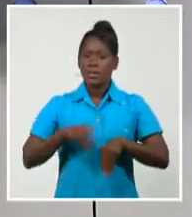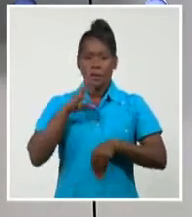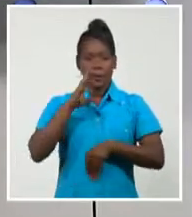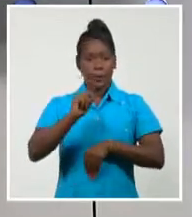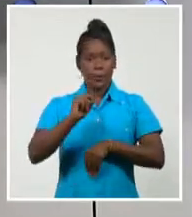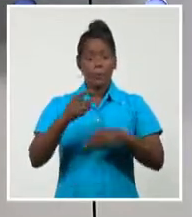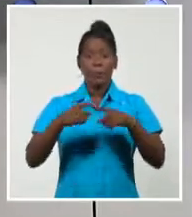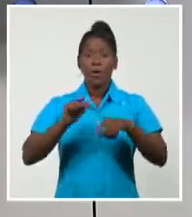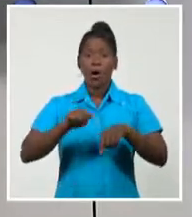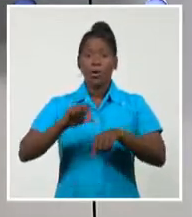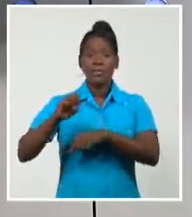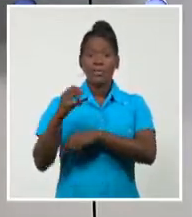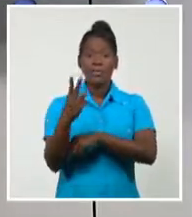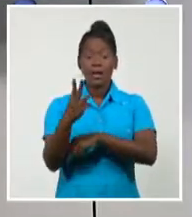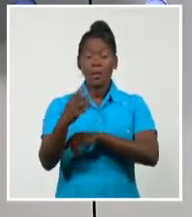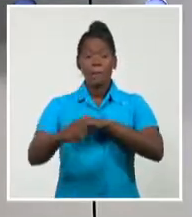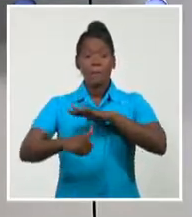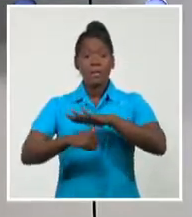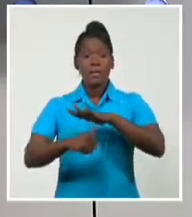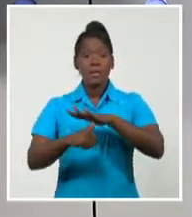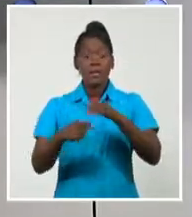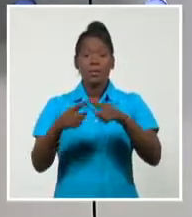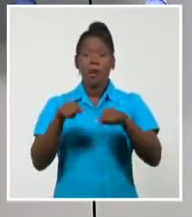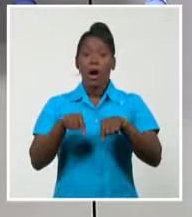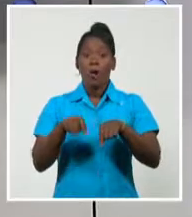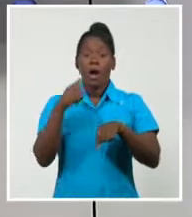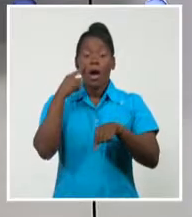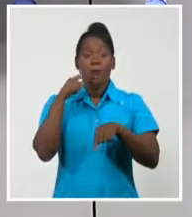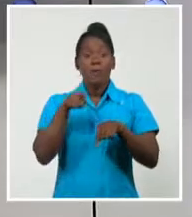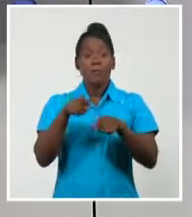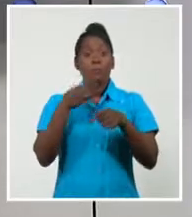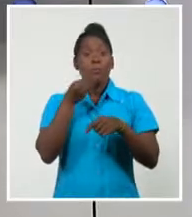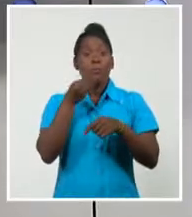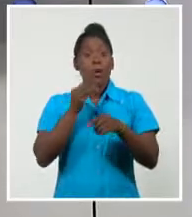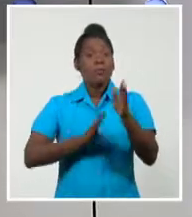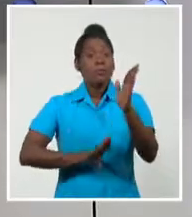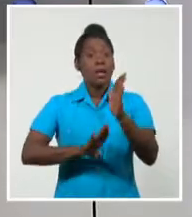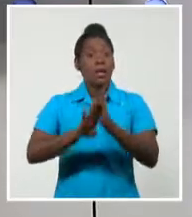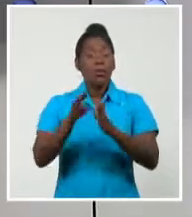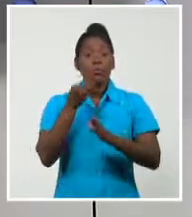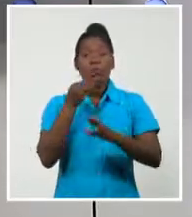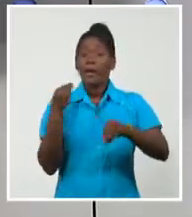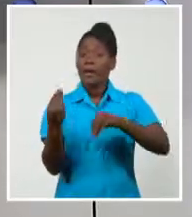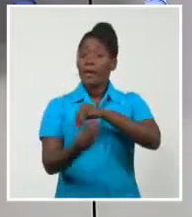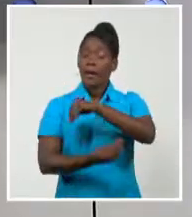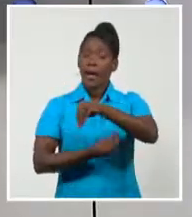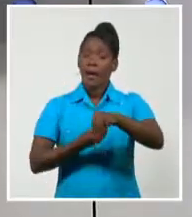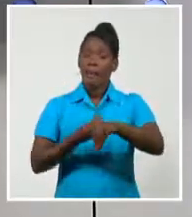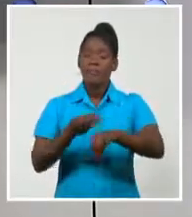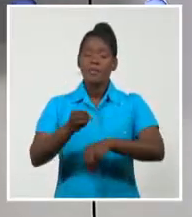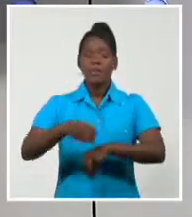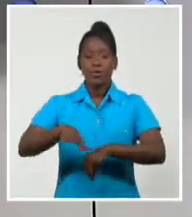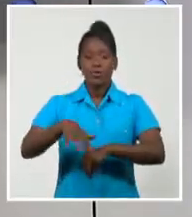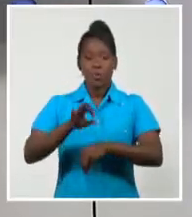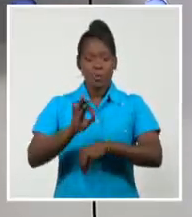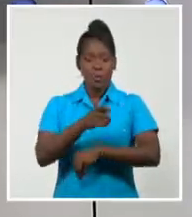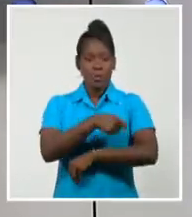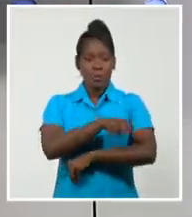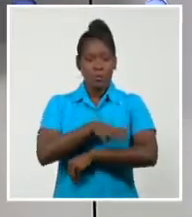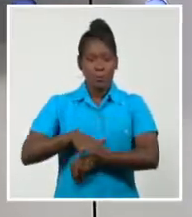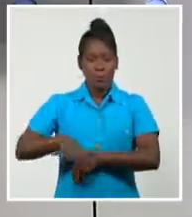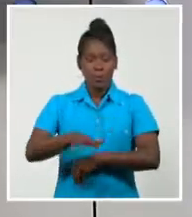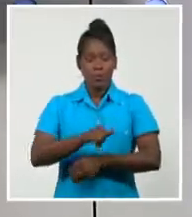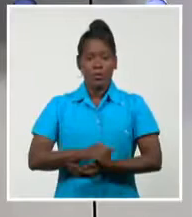mandatario, habrá que darle un voto de confianza a Sagasti para ver cómo logra cambiar el escenario actual. Varios analistas